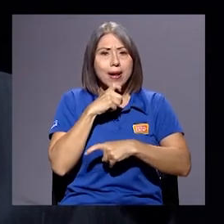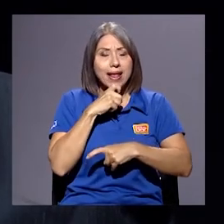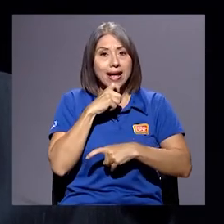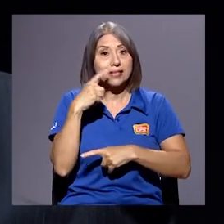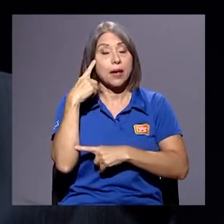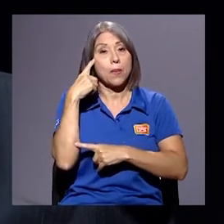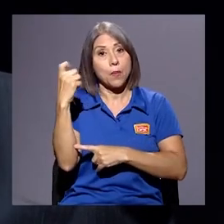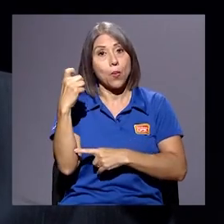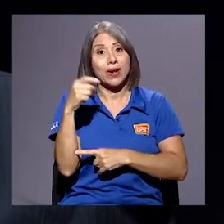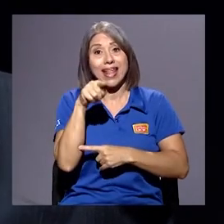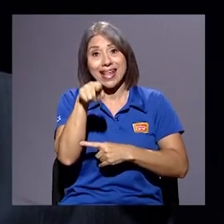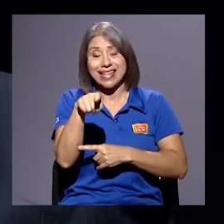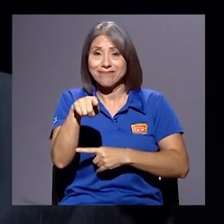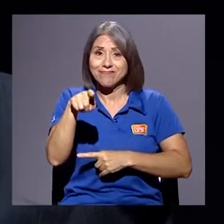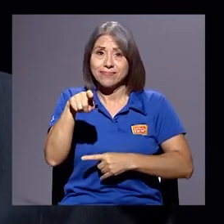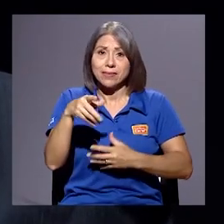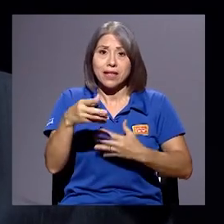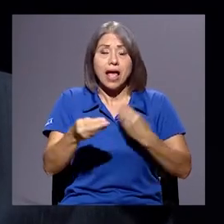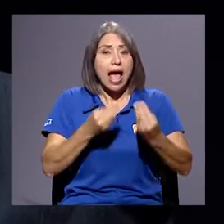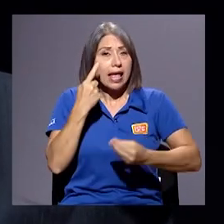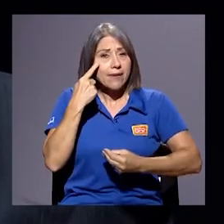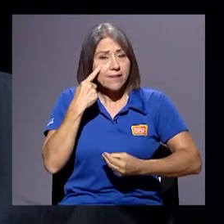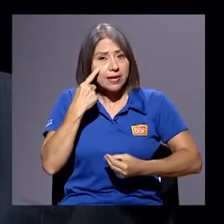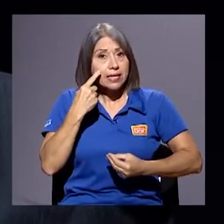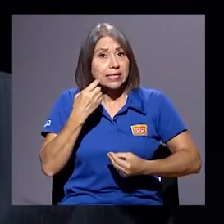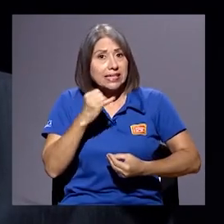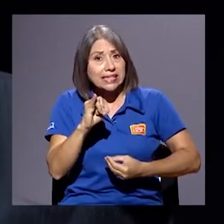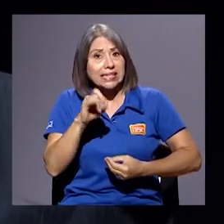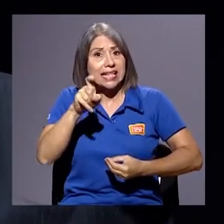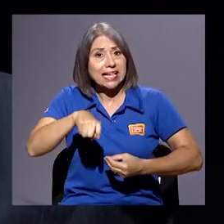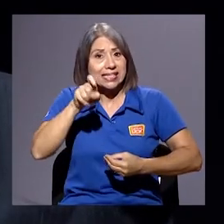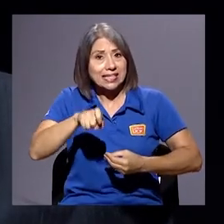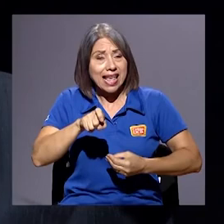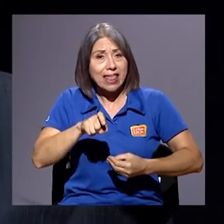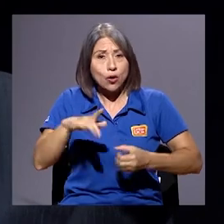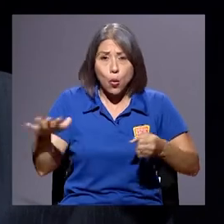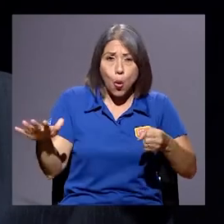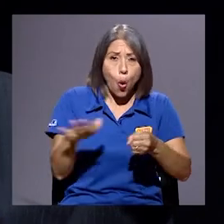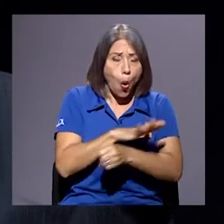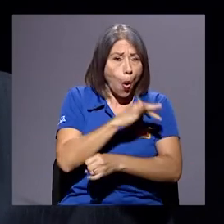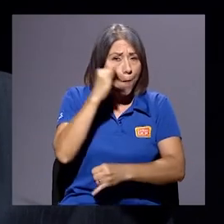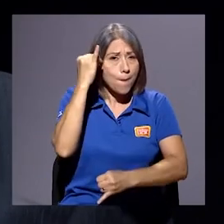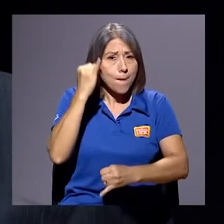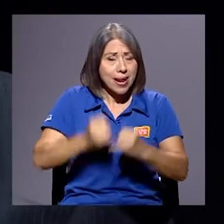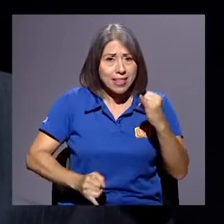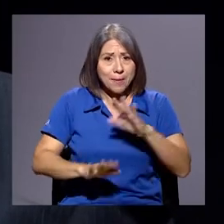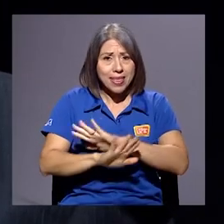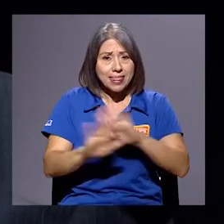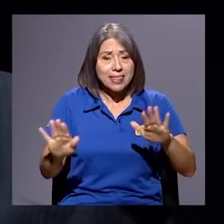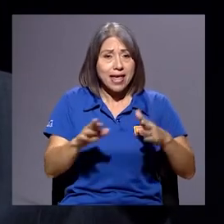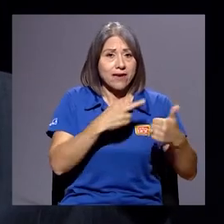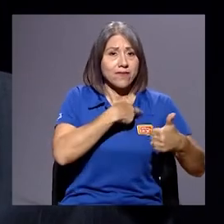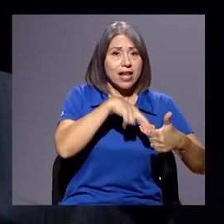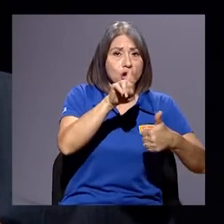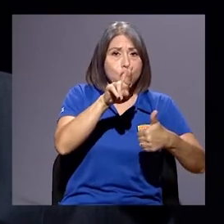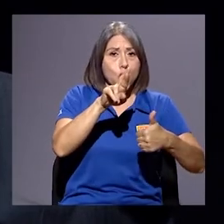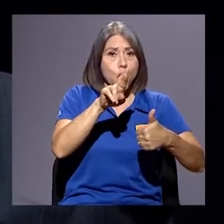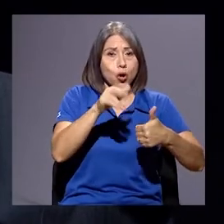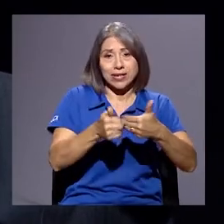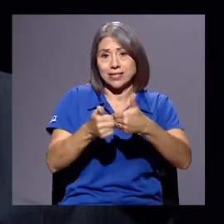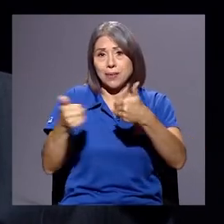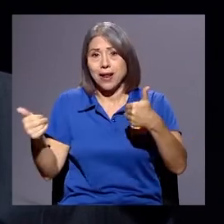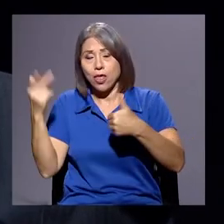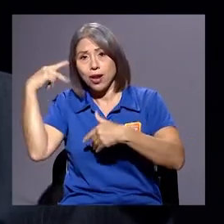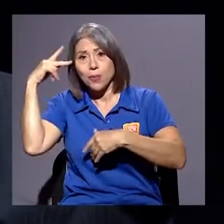la necesidad de separar por completo la religión de la política. Pero no se habla, ¿verdad?, del uso de la política de los religiosos.